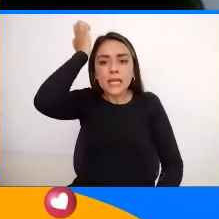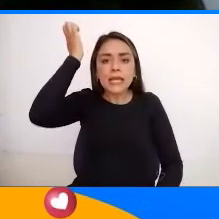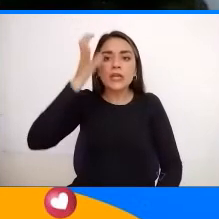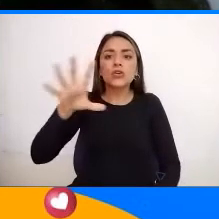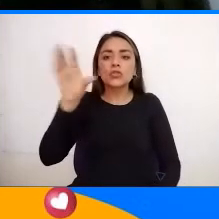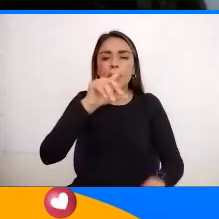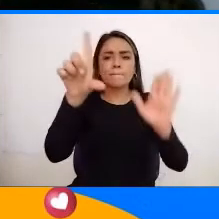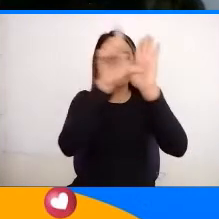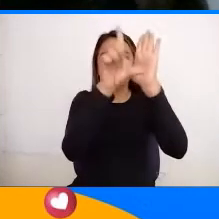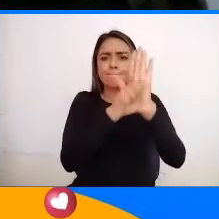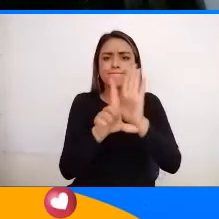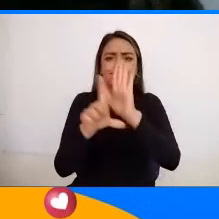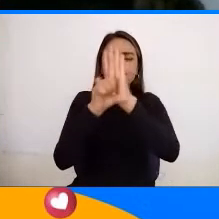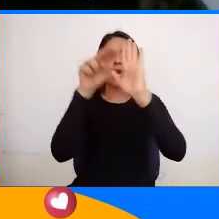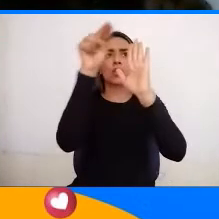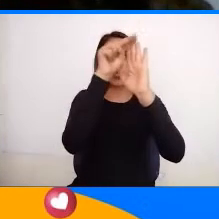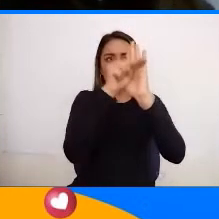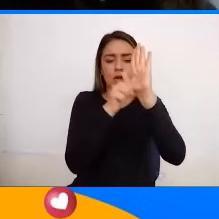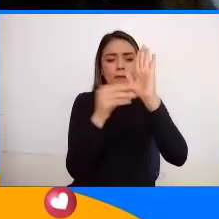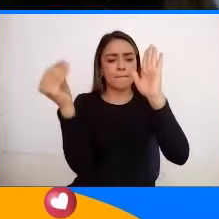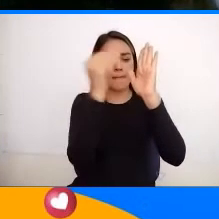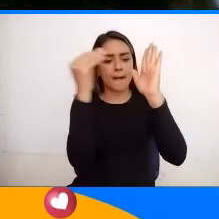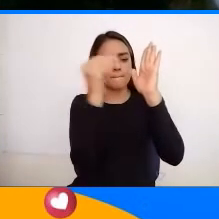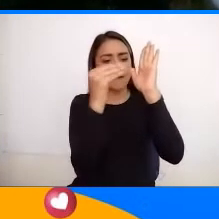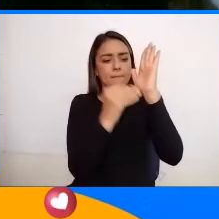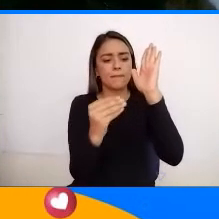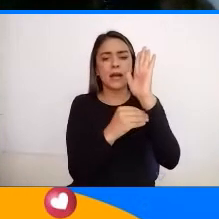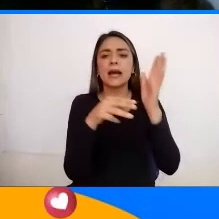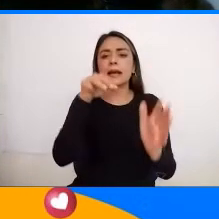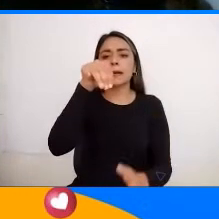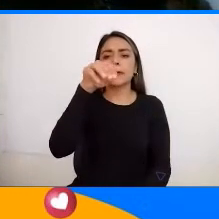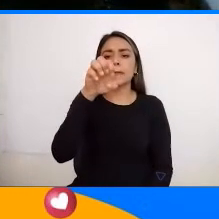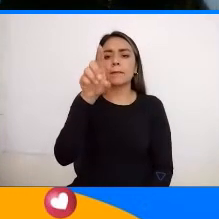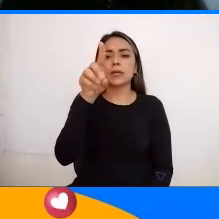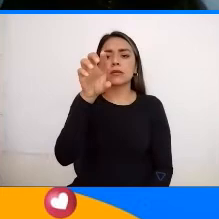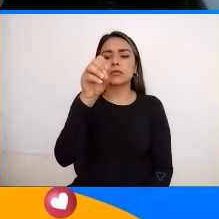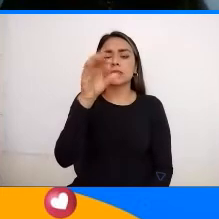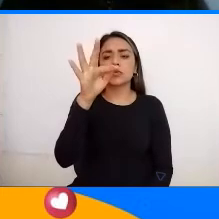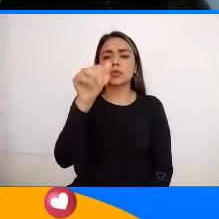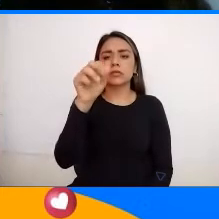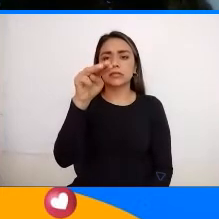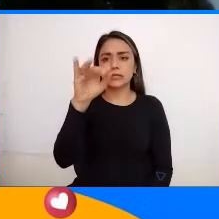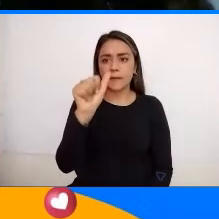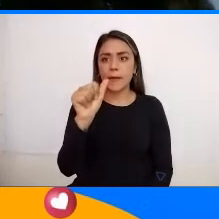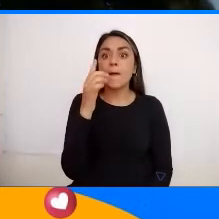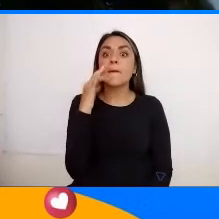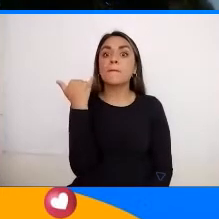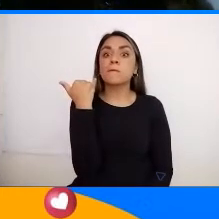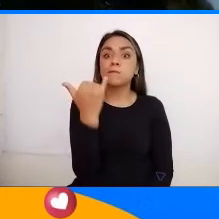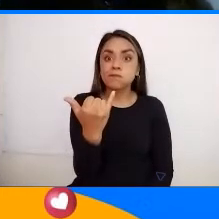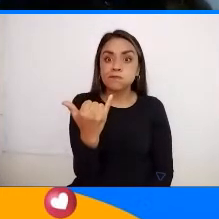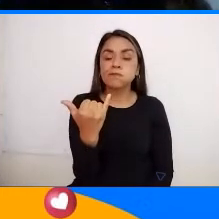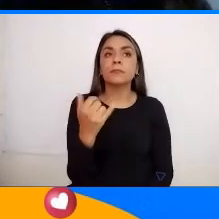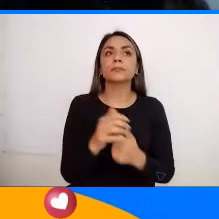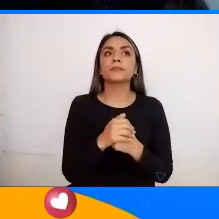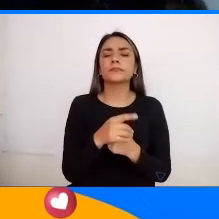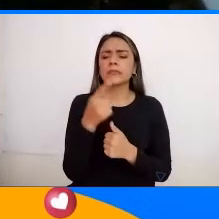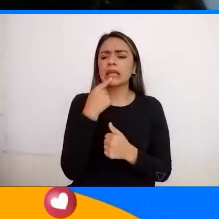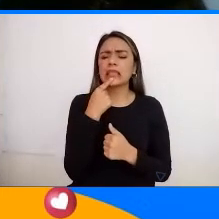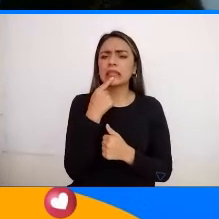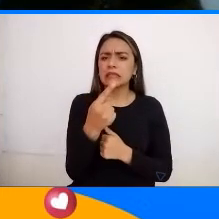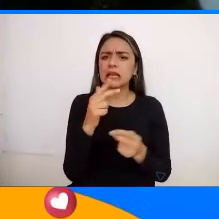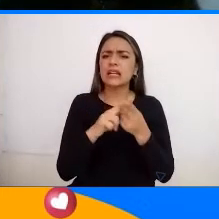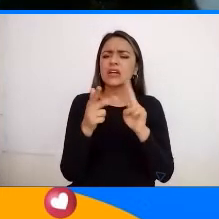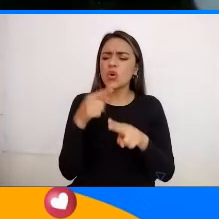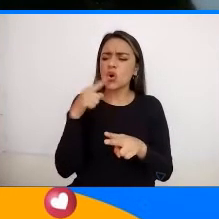leyes Y todas las normas Que se hacían en Mesopotamia Entonces allí también Decían que tenía